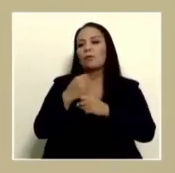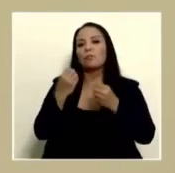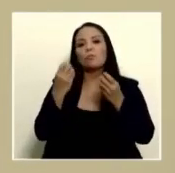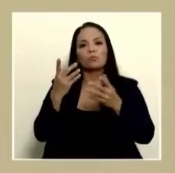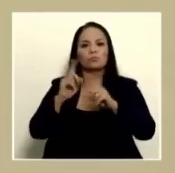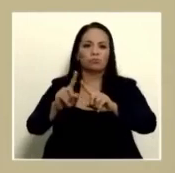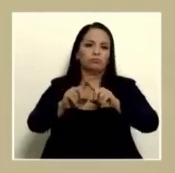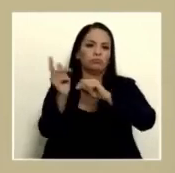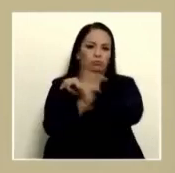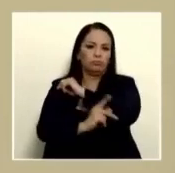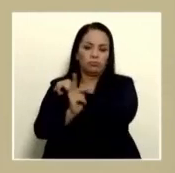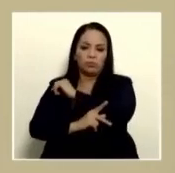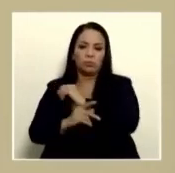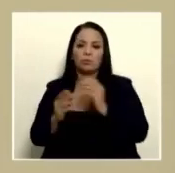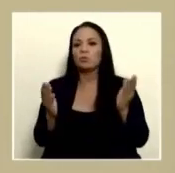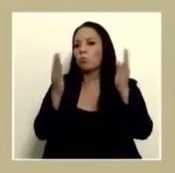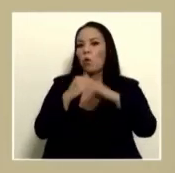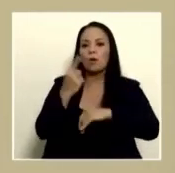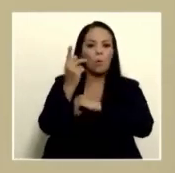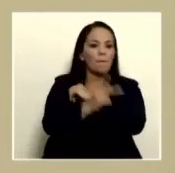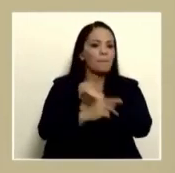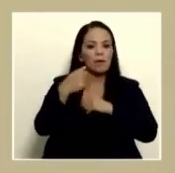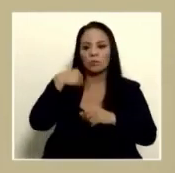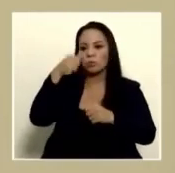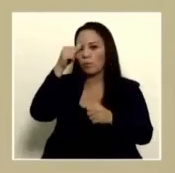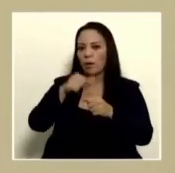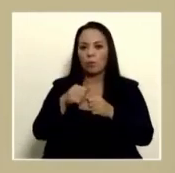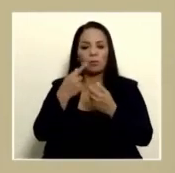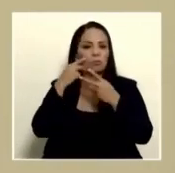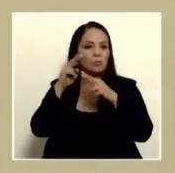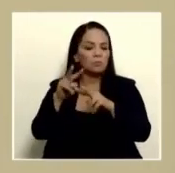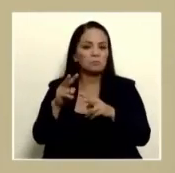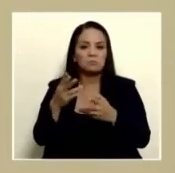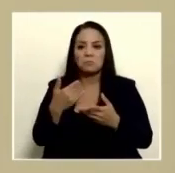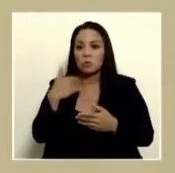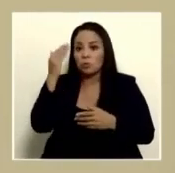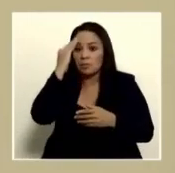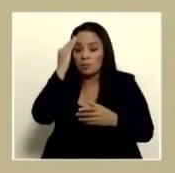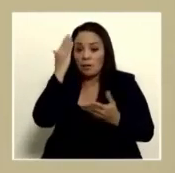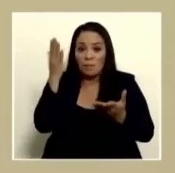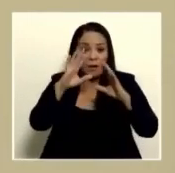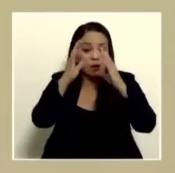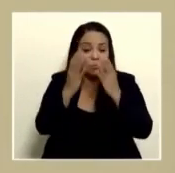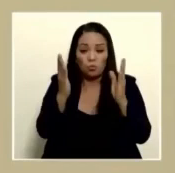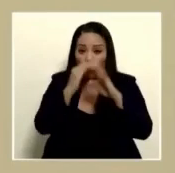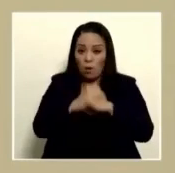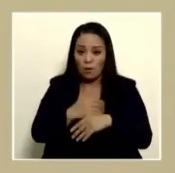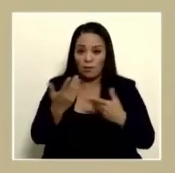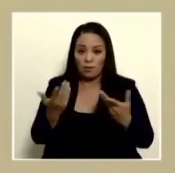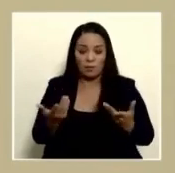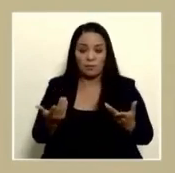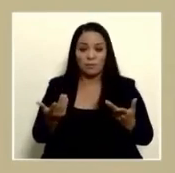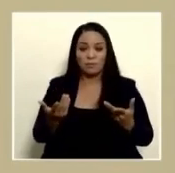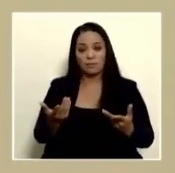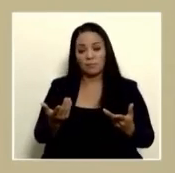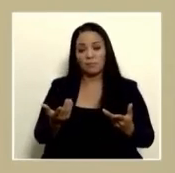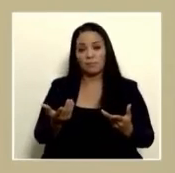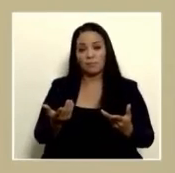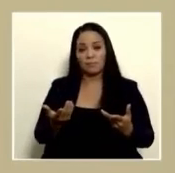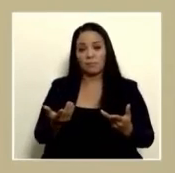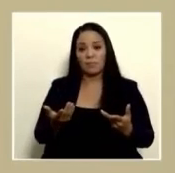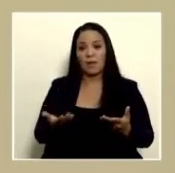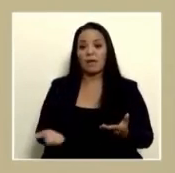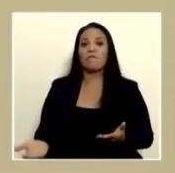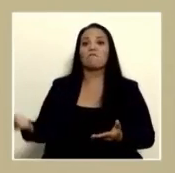muchísimos países no hay un país que yo me acuerde o que haya visto o que sepa en el mundo en que reasignaciones